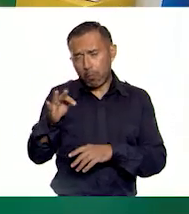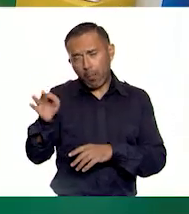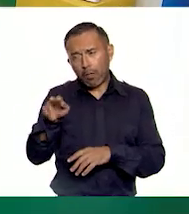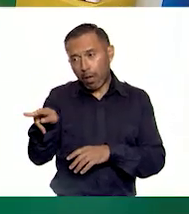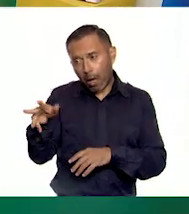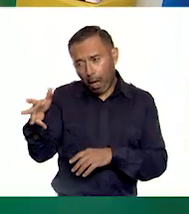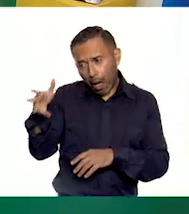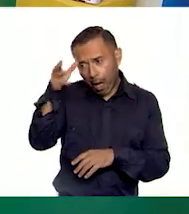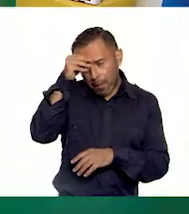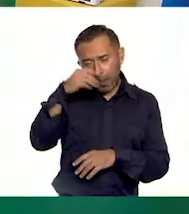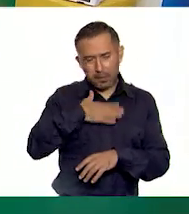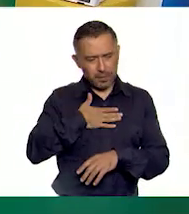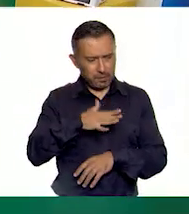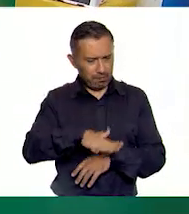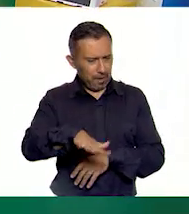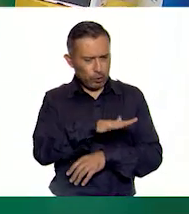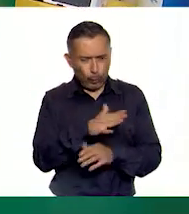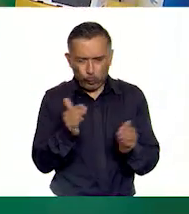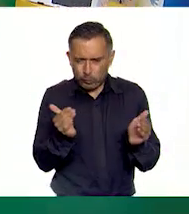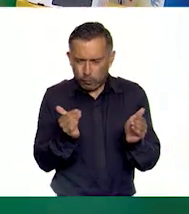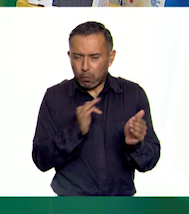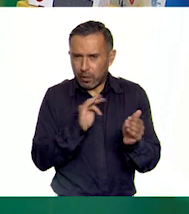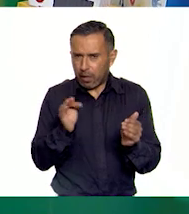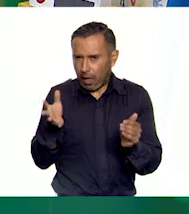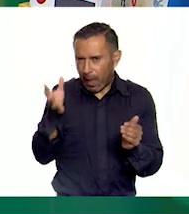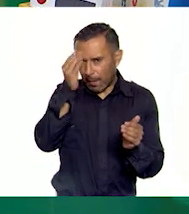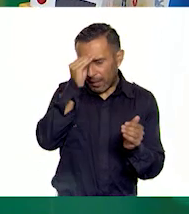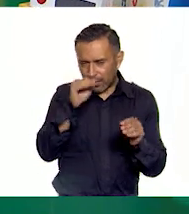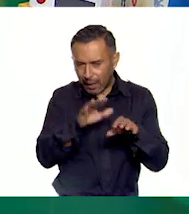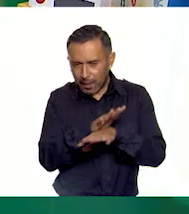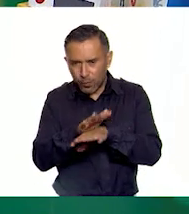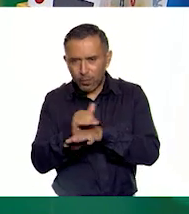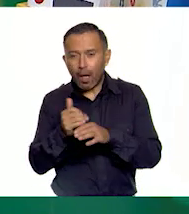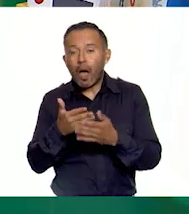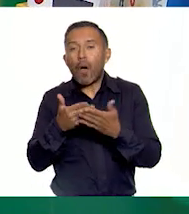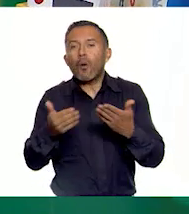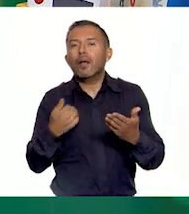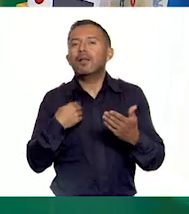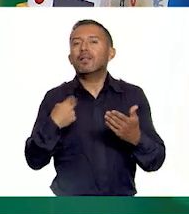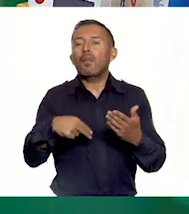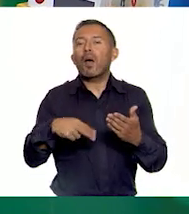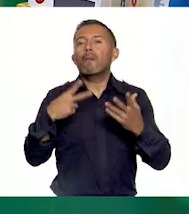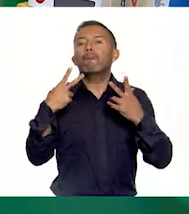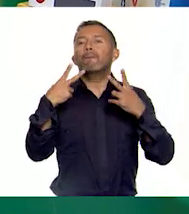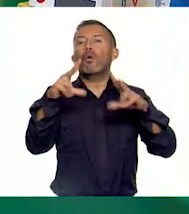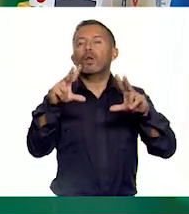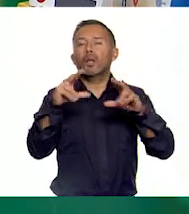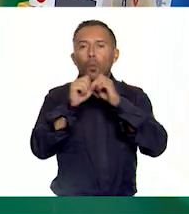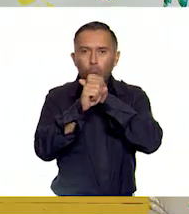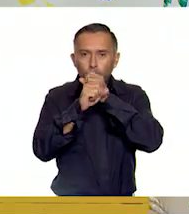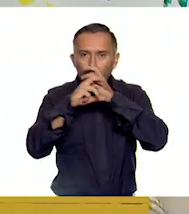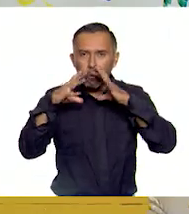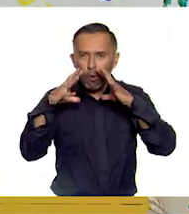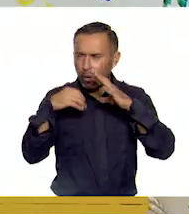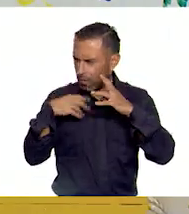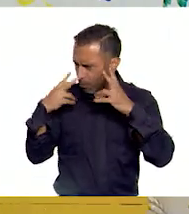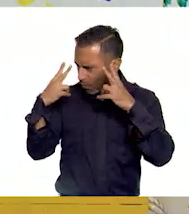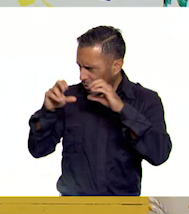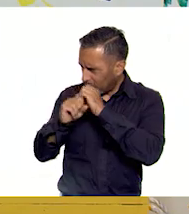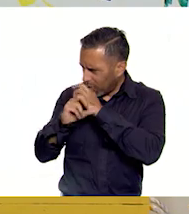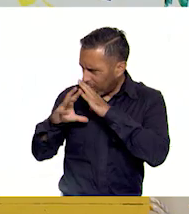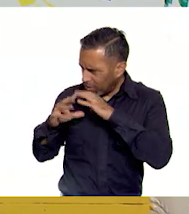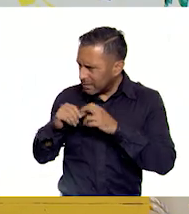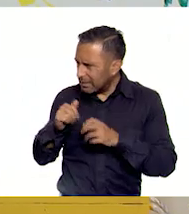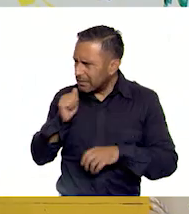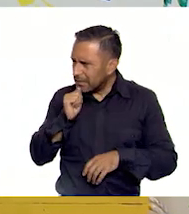a nuestro espacio. Nosotros vamos a jugar algo que se llame boliglobo. ¿Boliglobo? Así es. ¿Me podrías ayudar a colocar